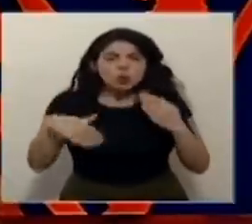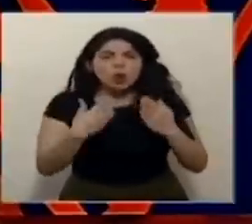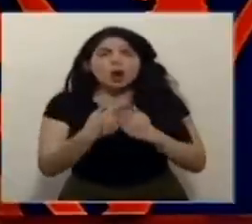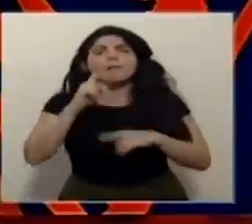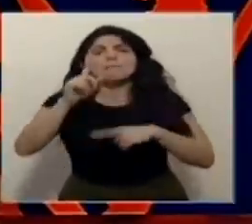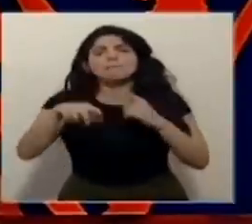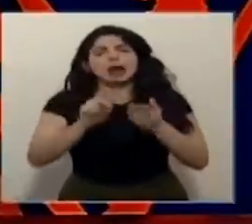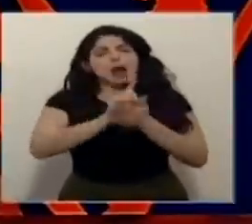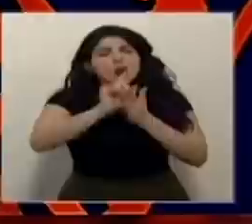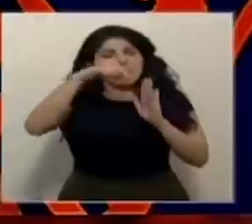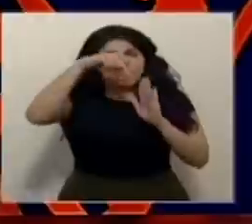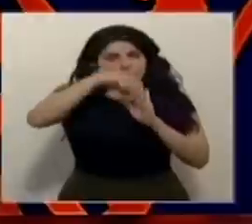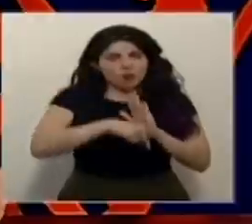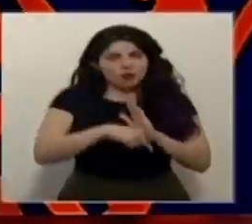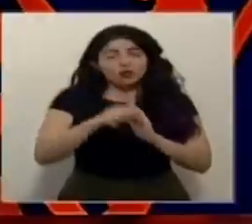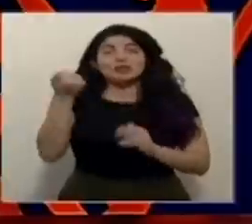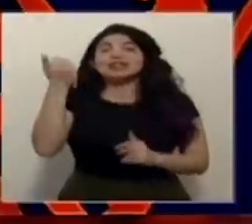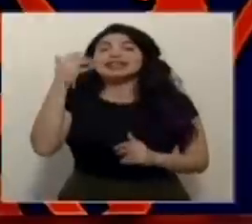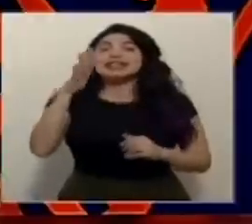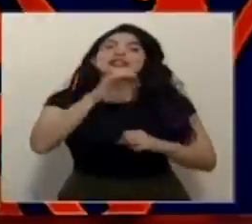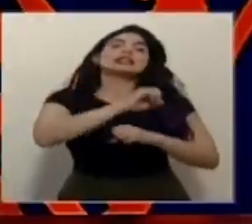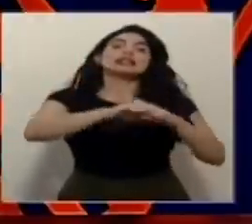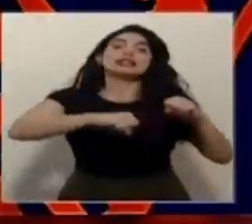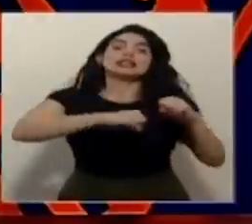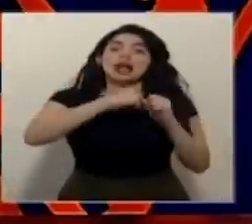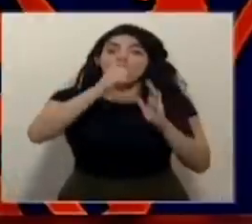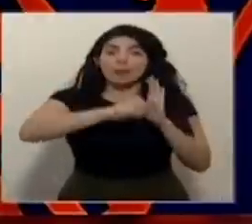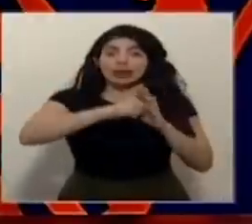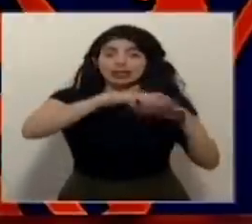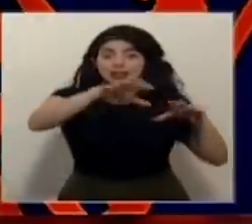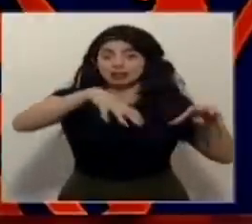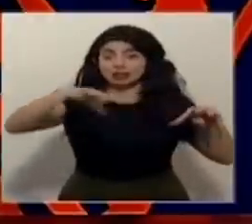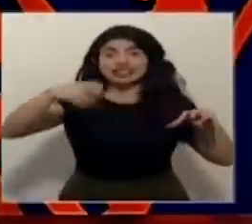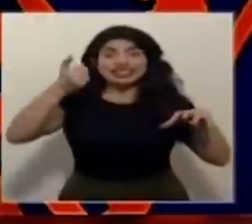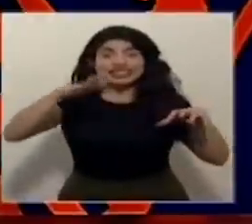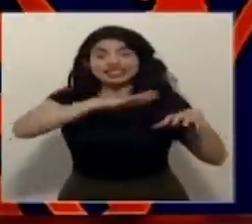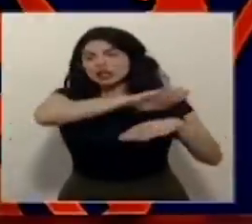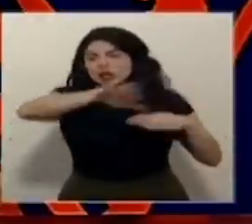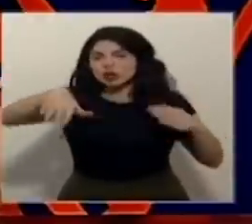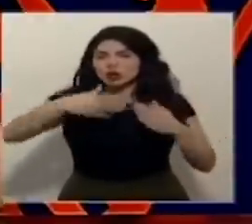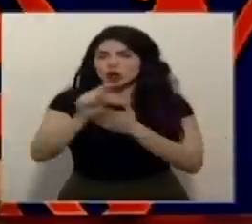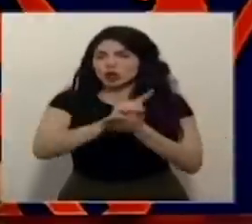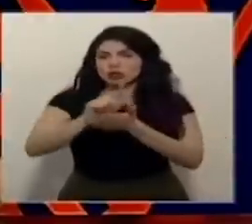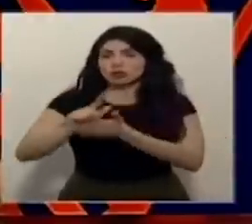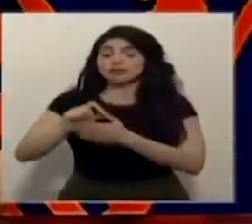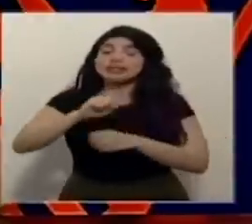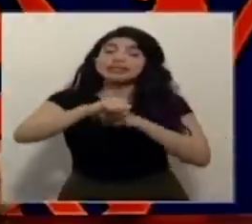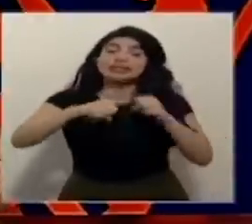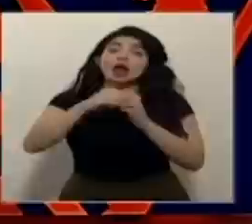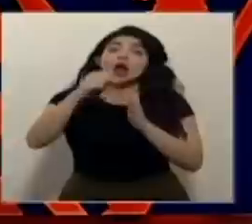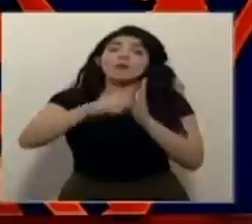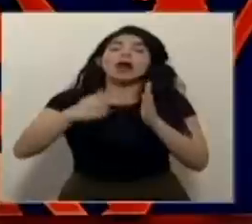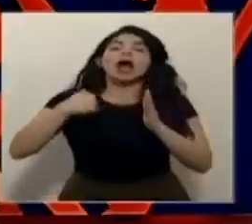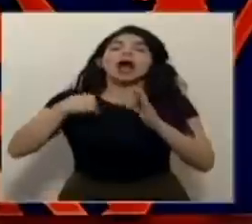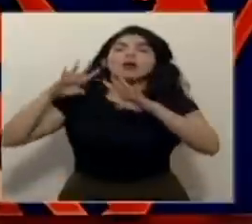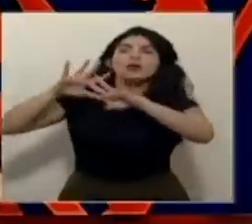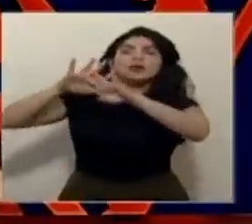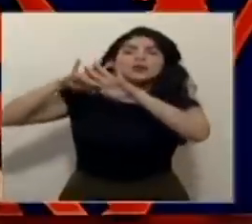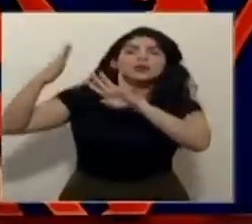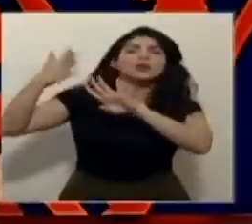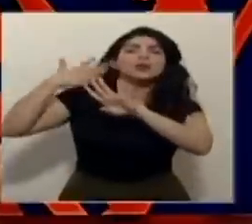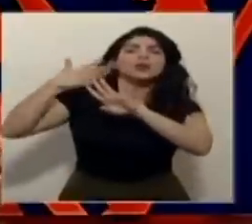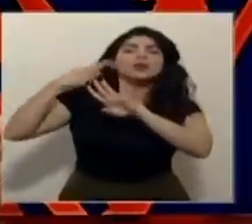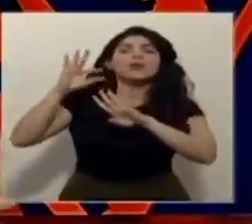a hacer una limpieza profunda en las 15 salas de sala de operaciones del San Juan de Dios. Las salas de operaciones tienen unos filtros especiales,